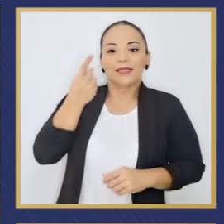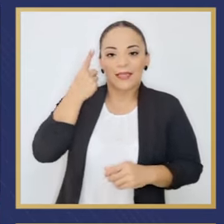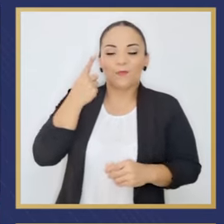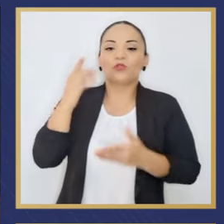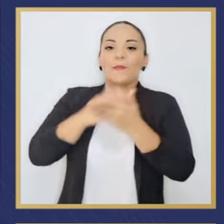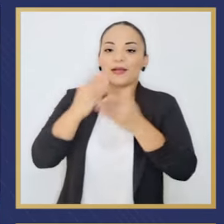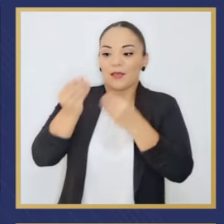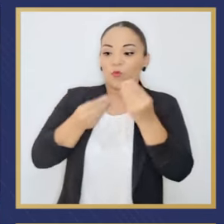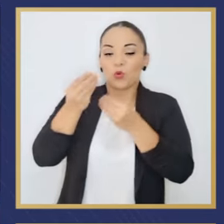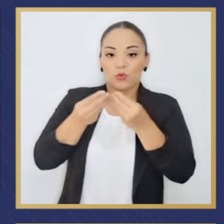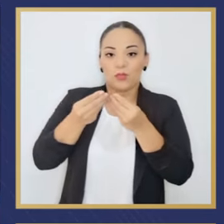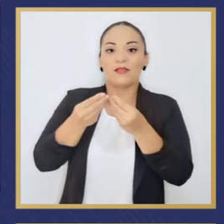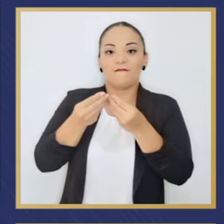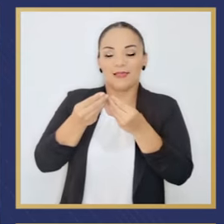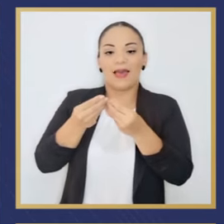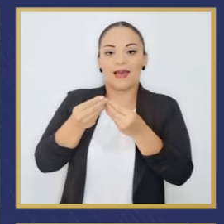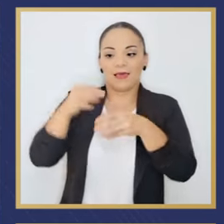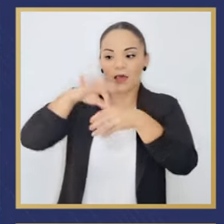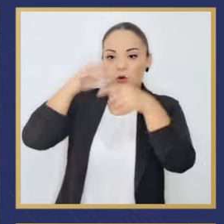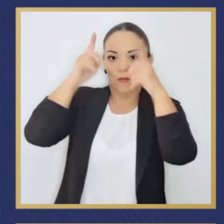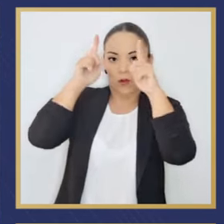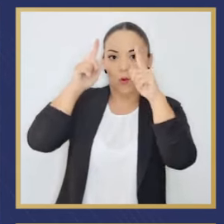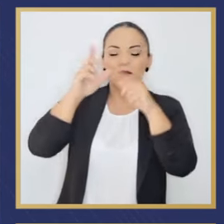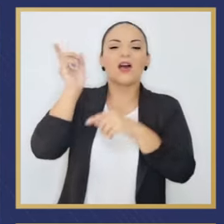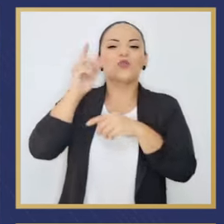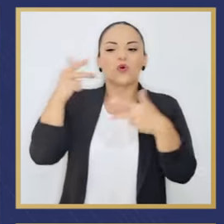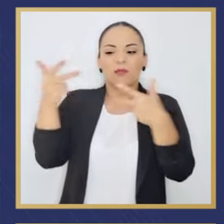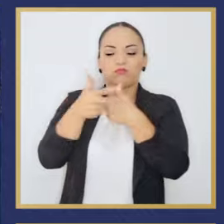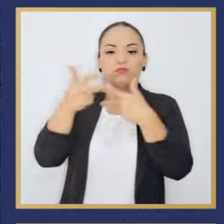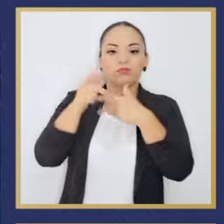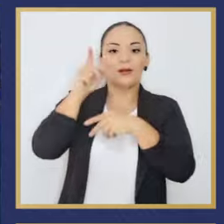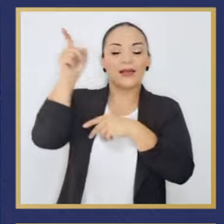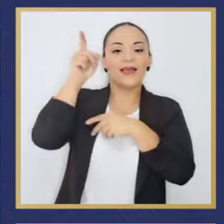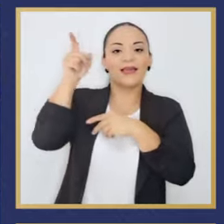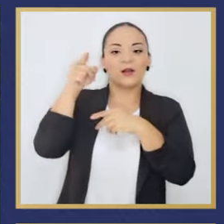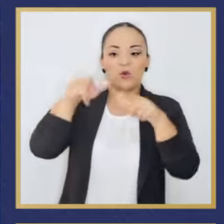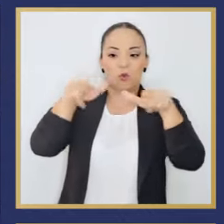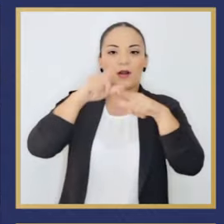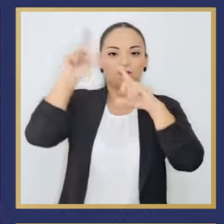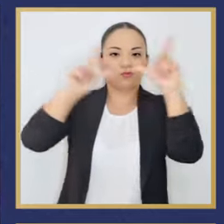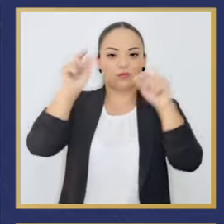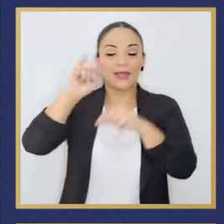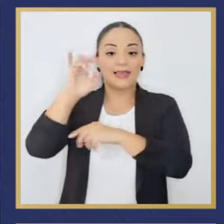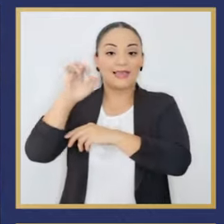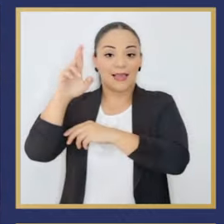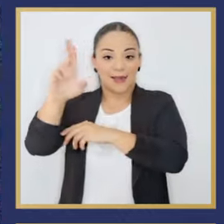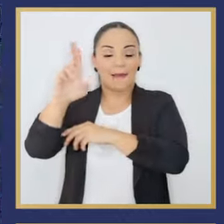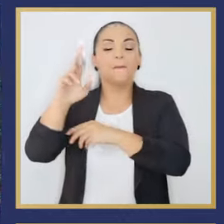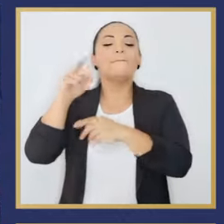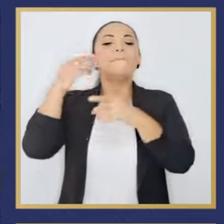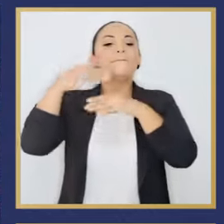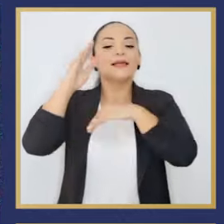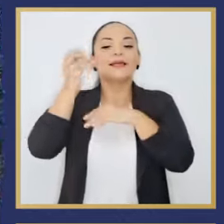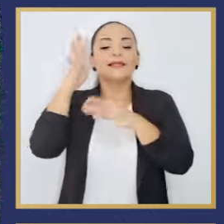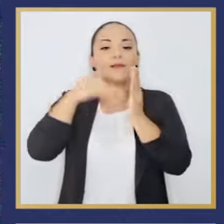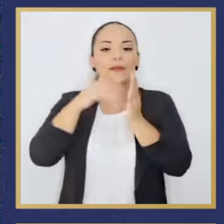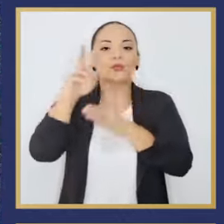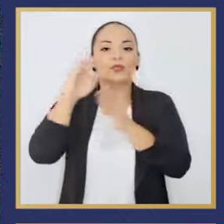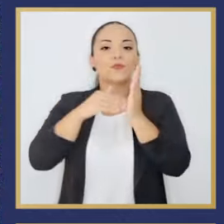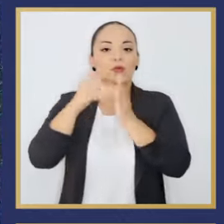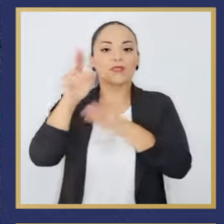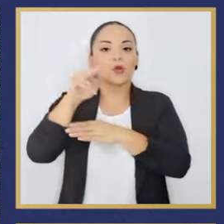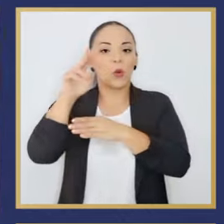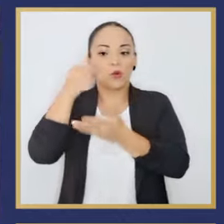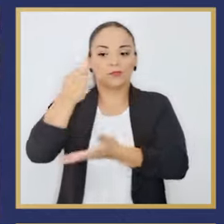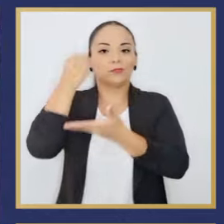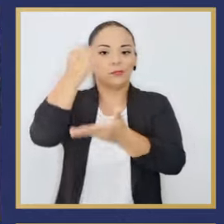gran parte de la productividad agropecuaria se moviliza en zonas rurales, el INDER invirtió más de 15.200 millones de colones en